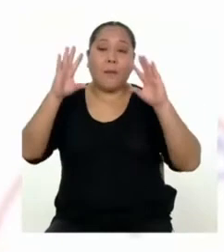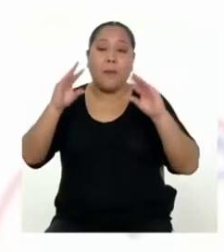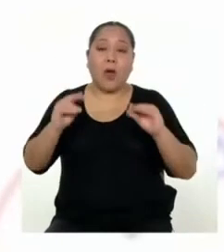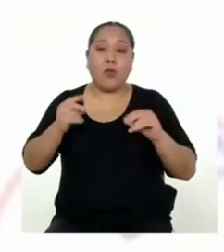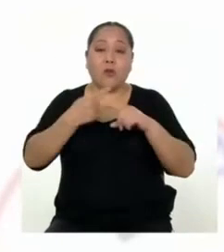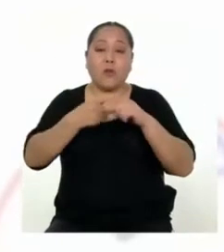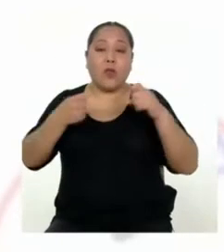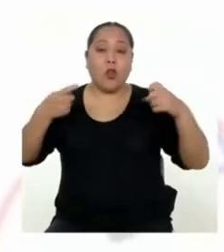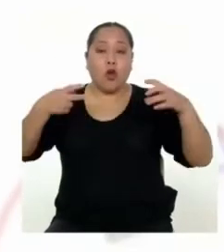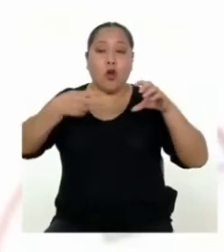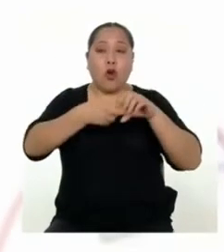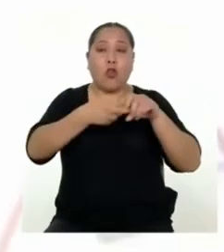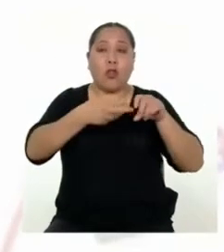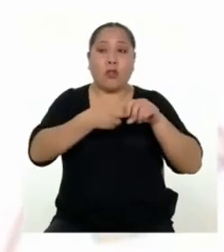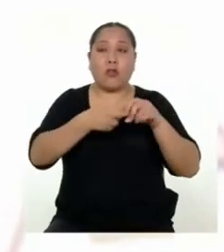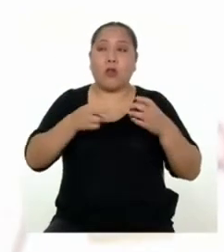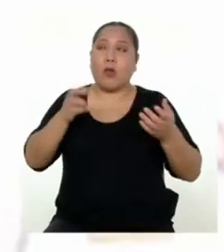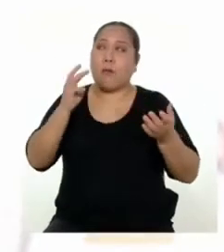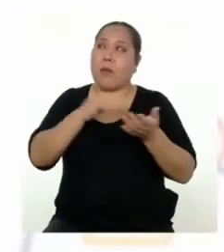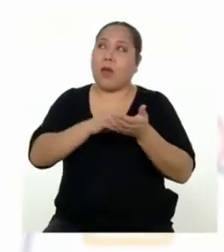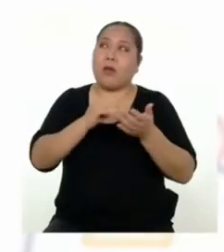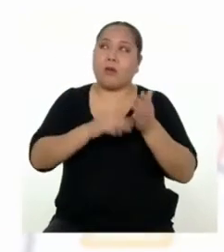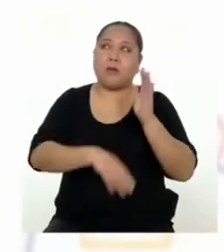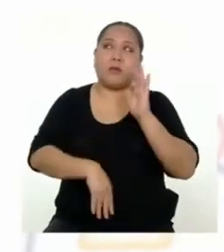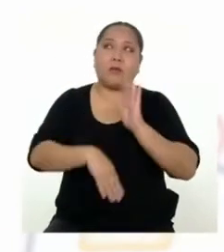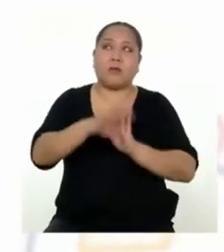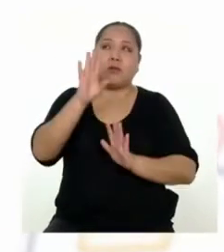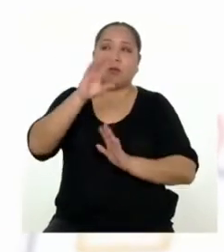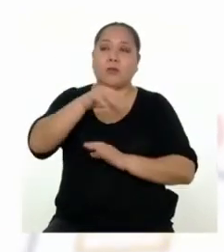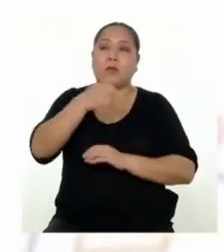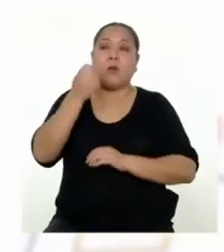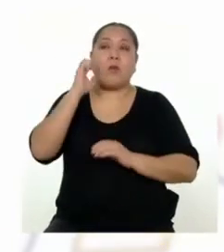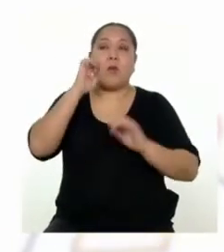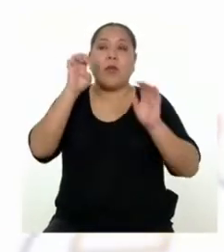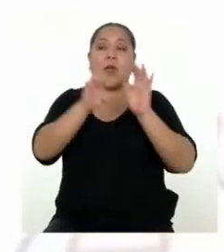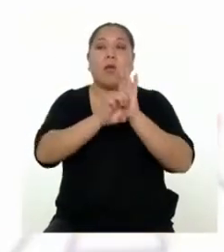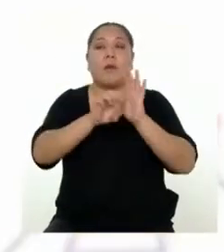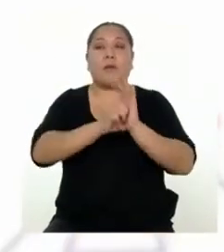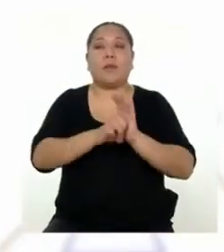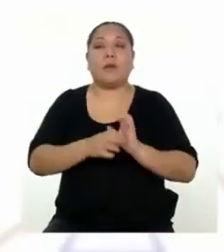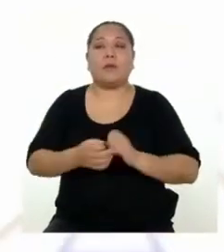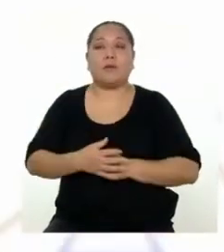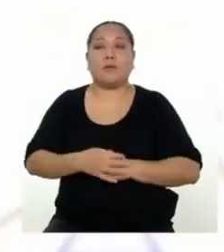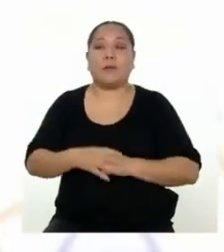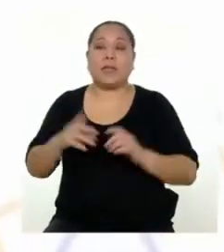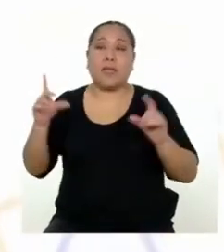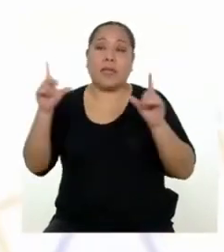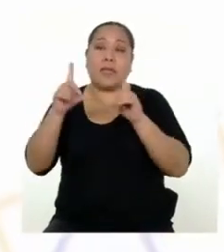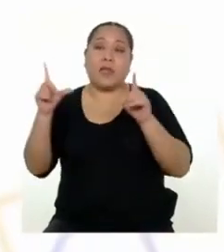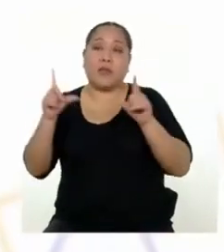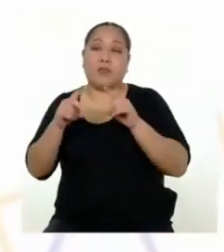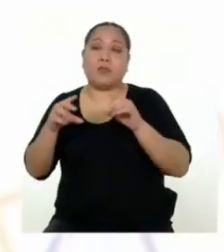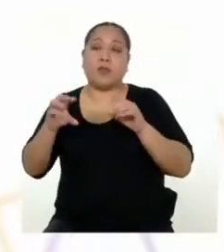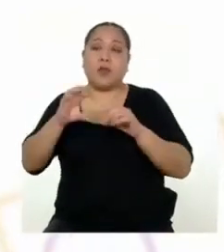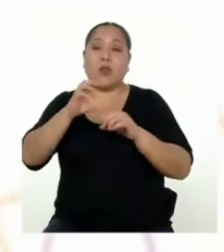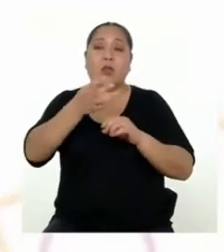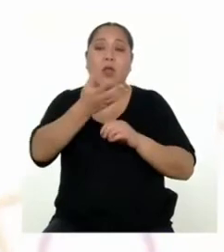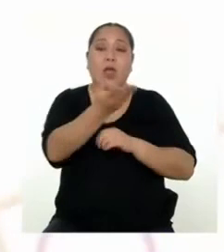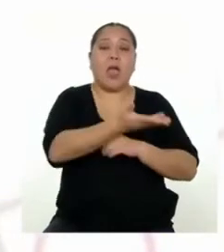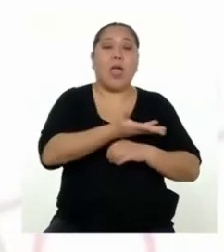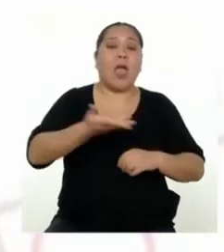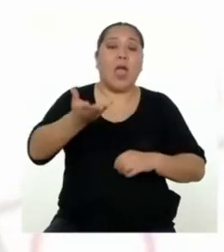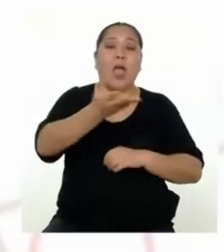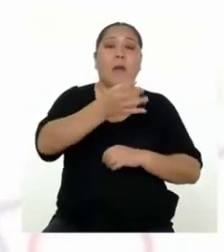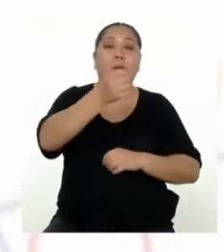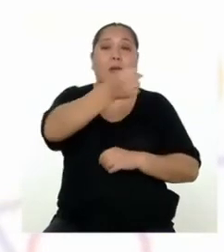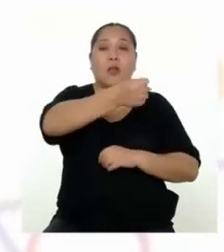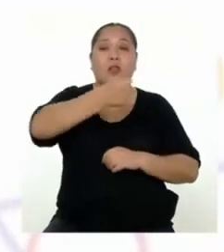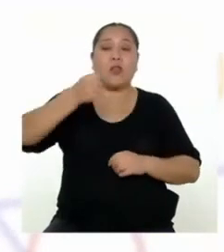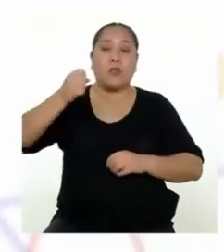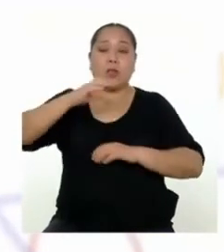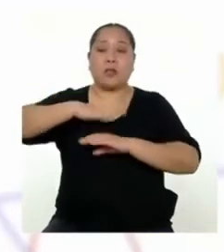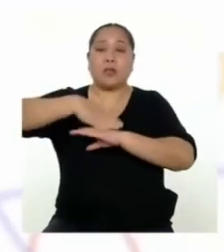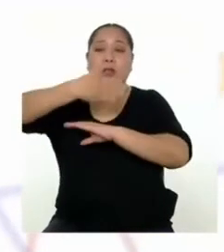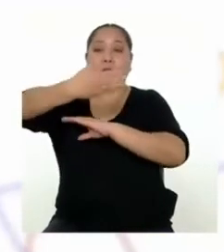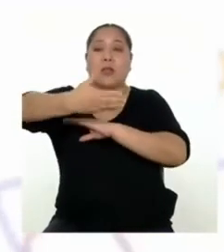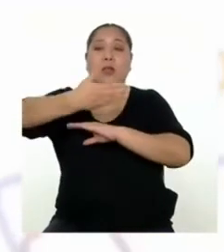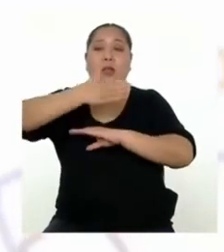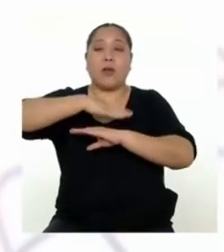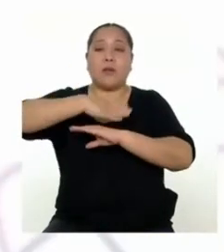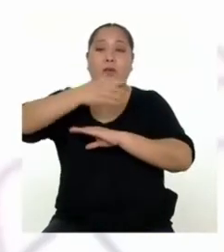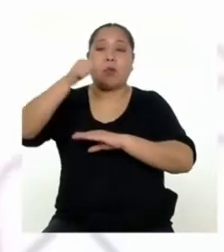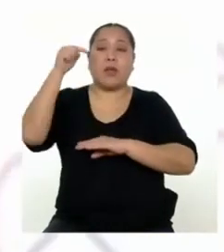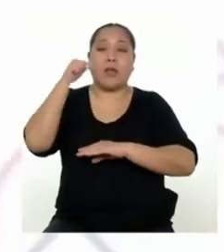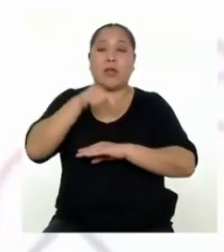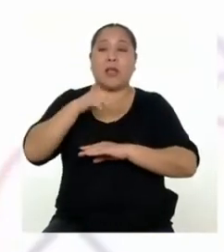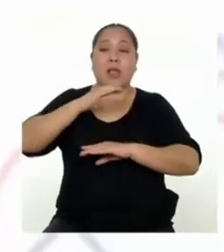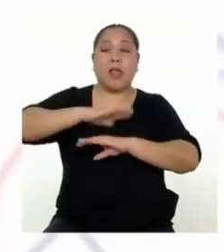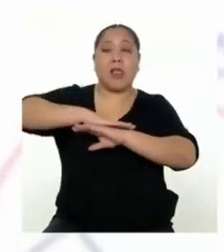conectados, consumen más que otros. Por ejemplo, entre el televisor, el microondas y la laptop, esta